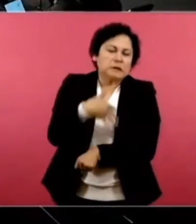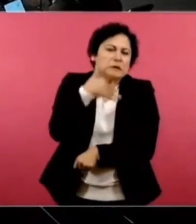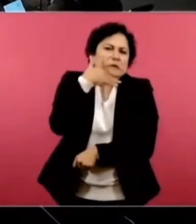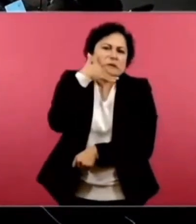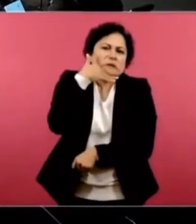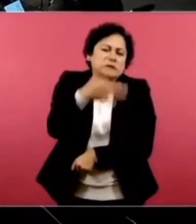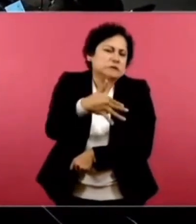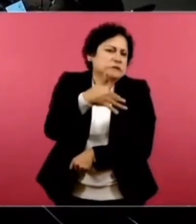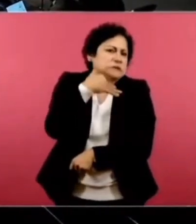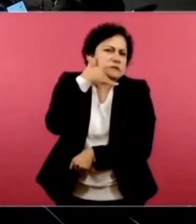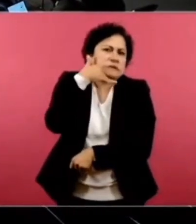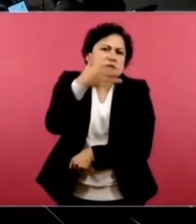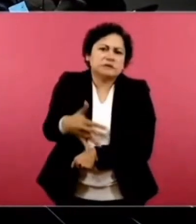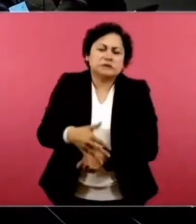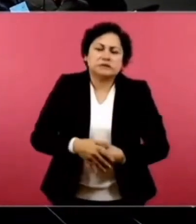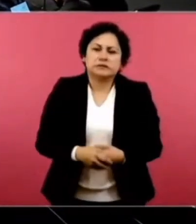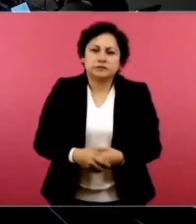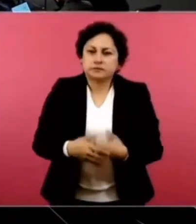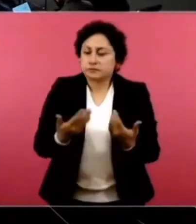Por eso hay que